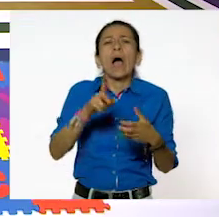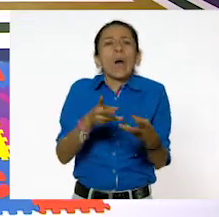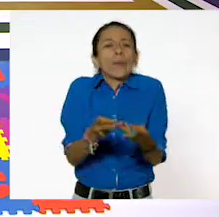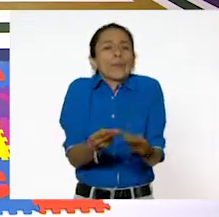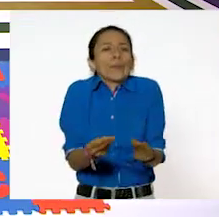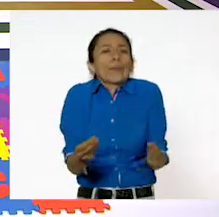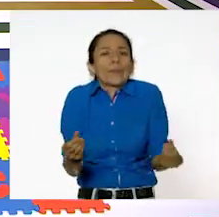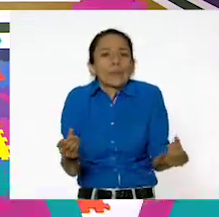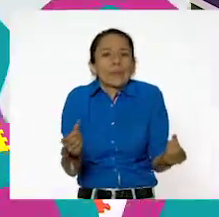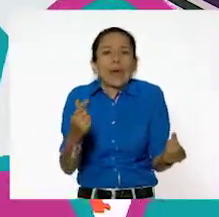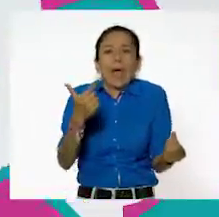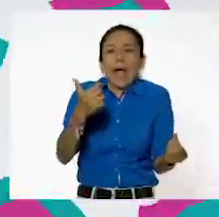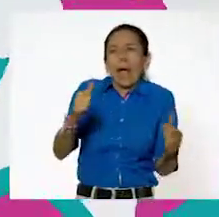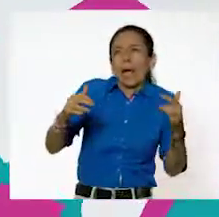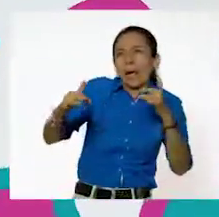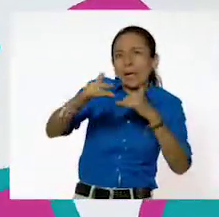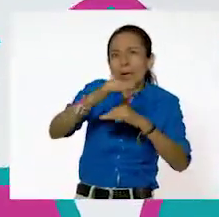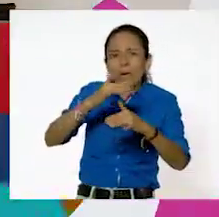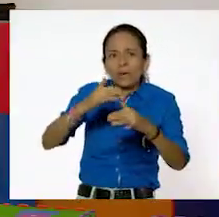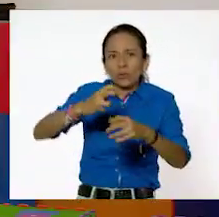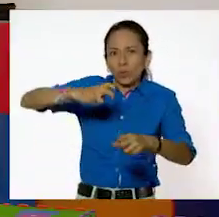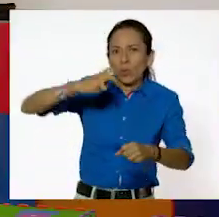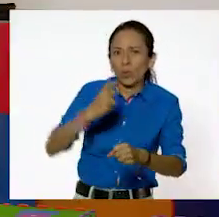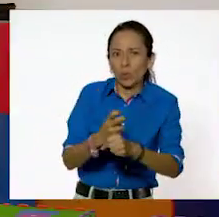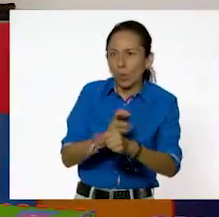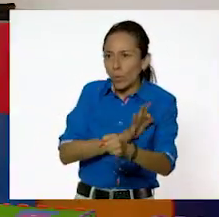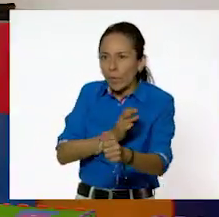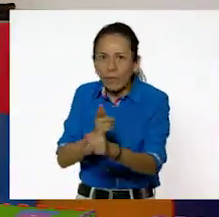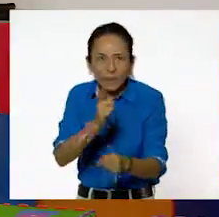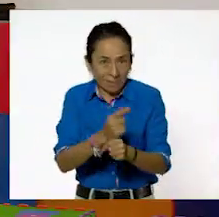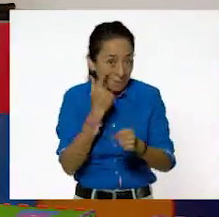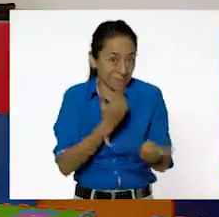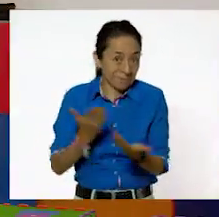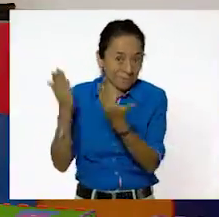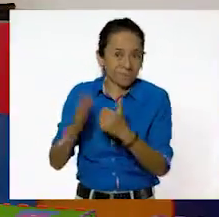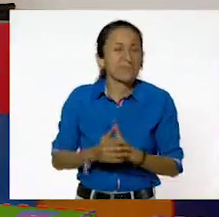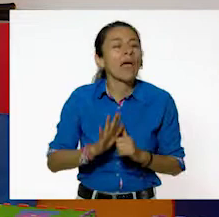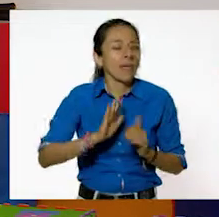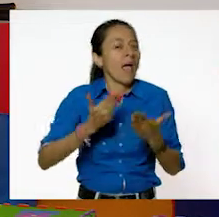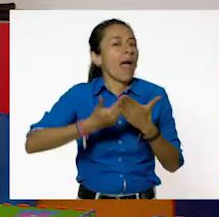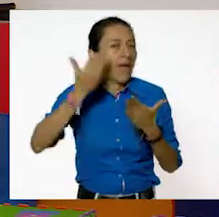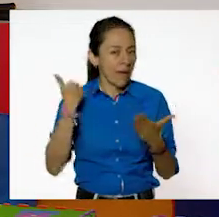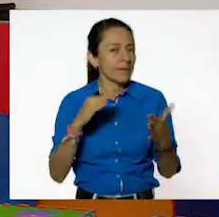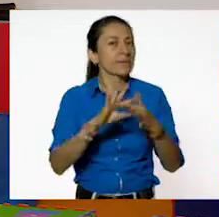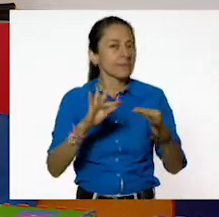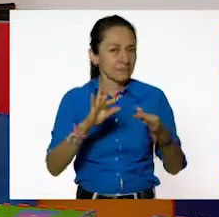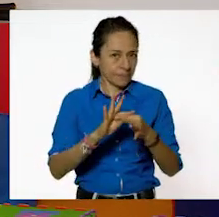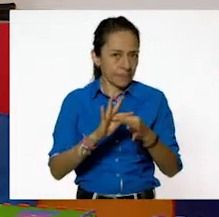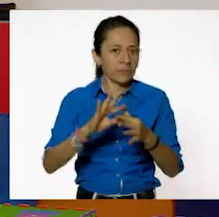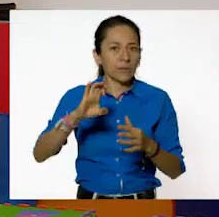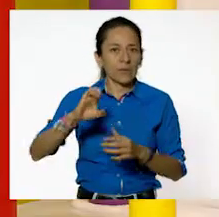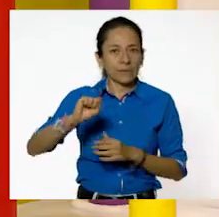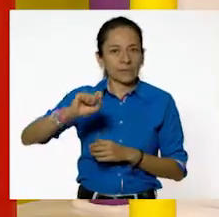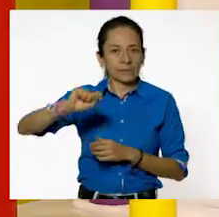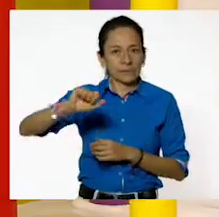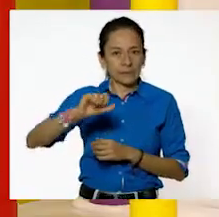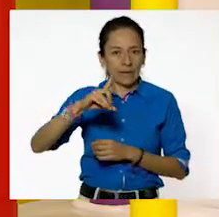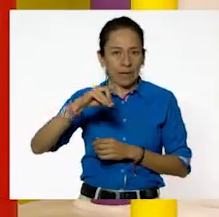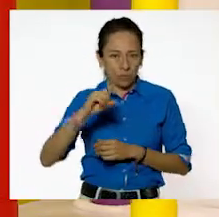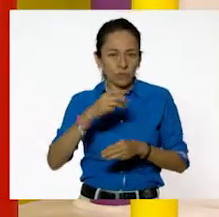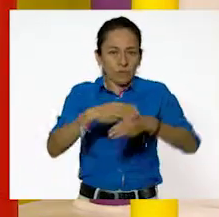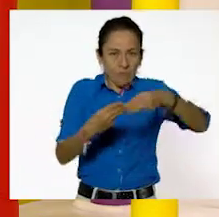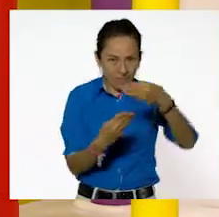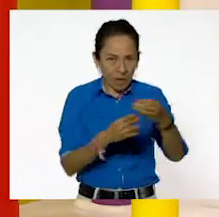Bueno, vamos a ver. Ya hemos estado hablando acerca de los estados de la materia. Así es. Lo es el estado